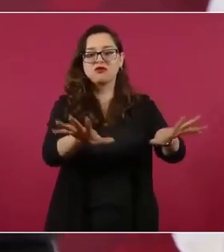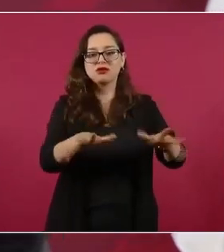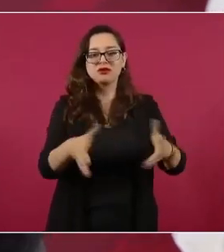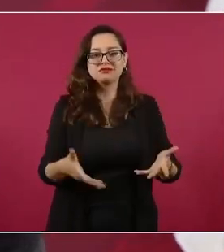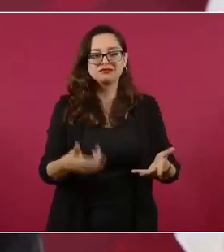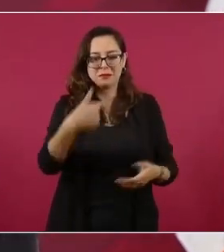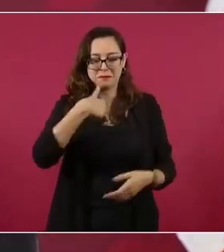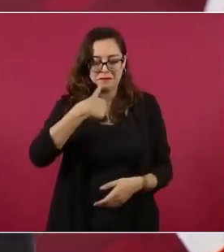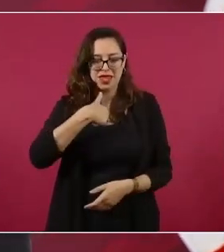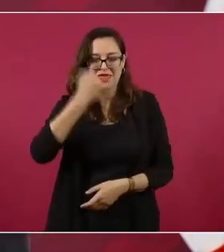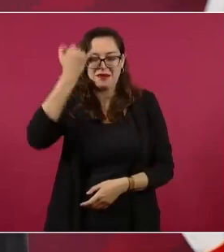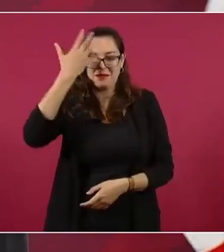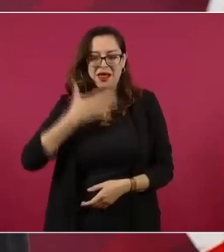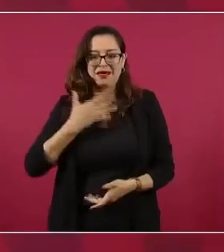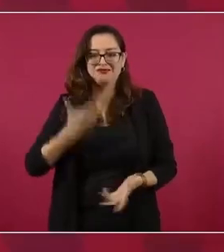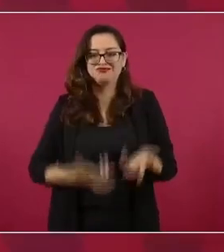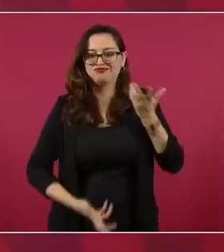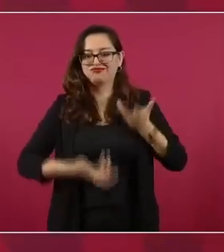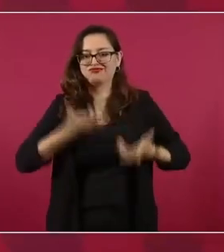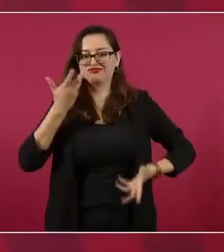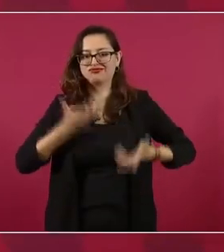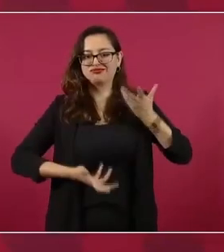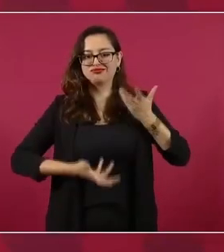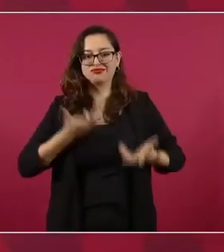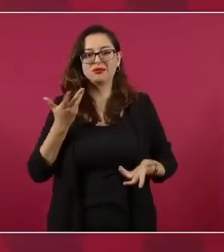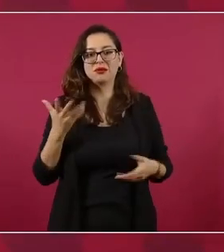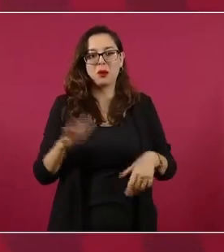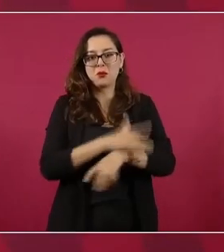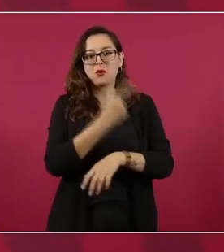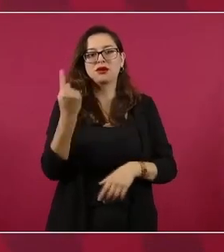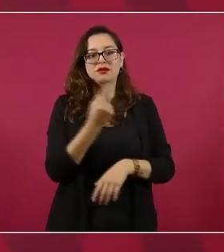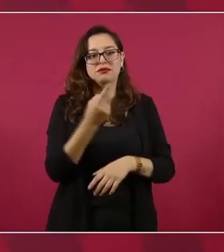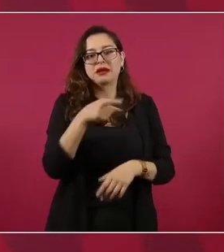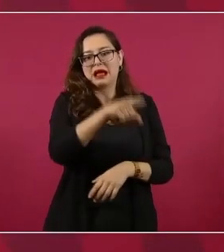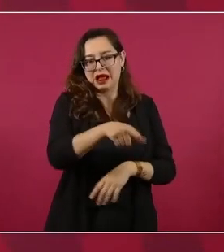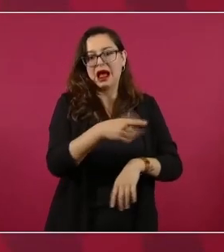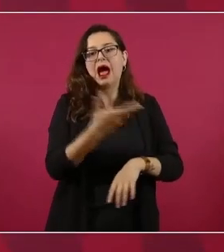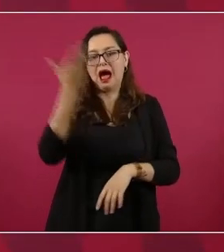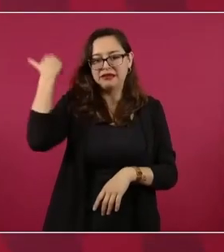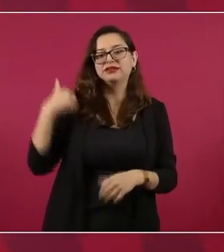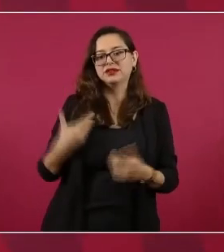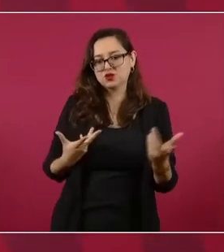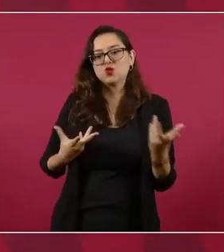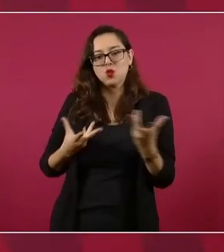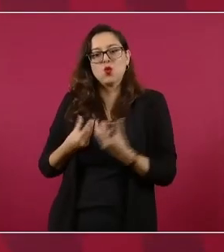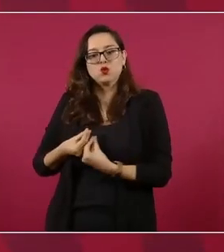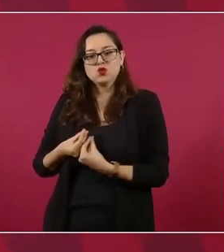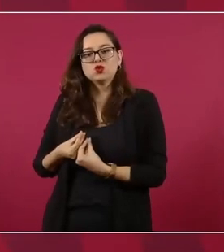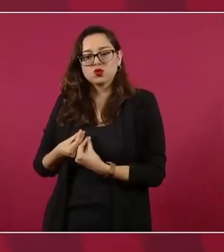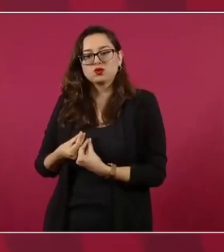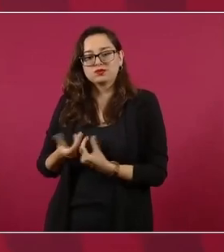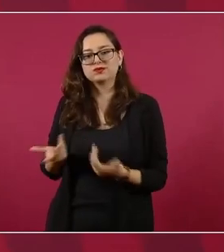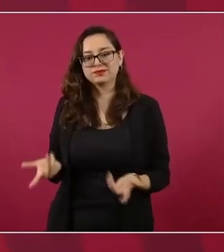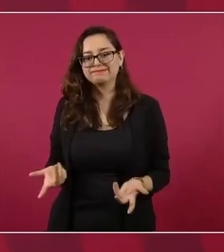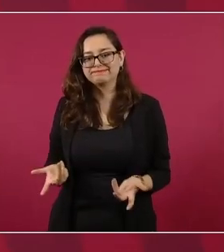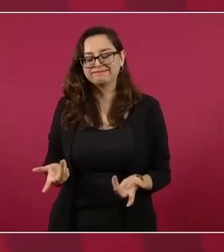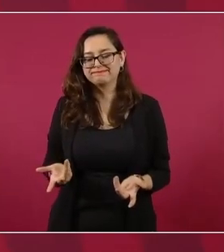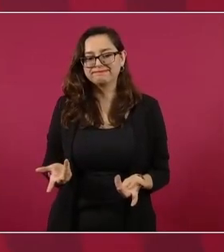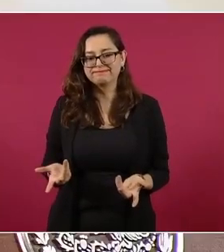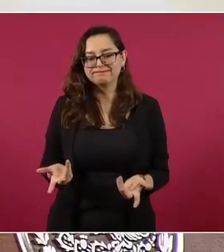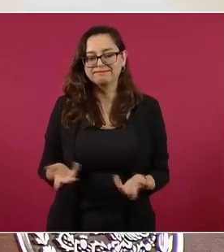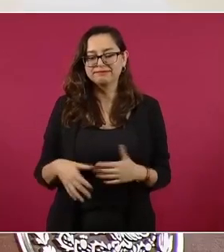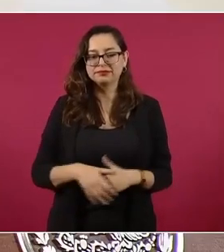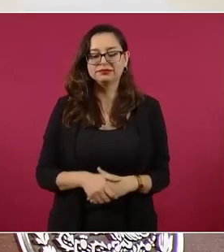chanchullo de recibir dinero? Entonces,